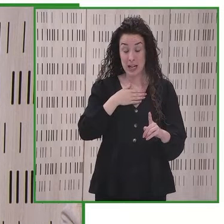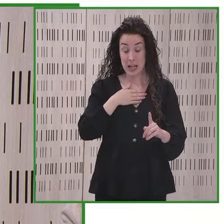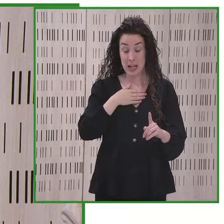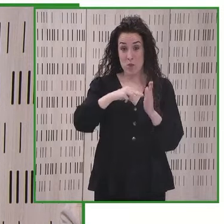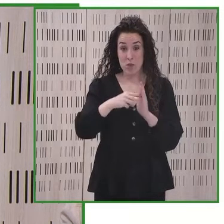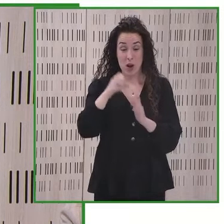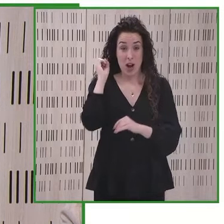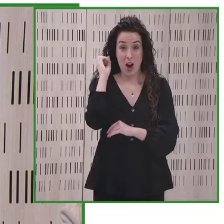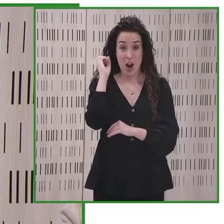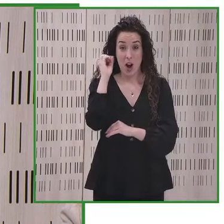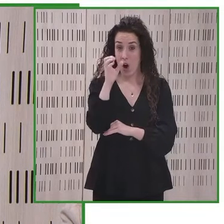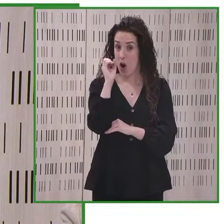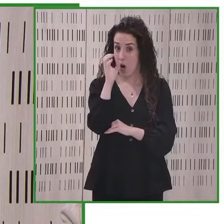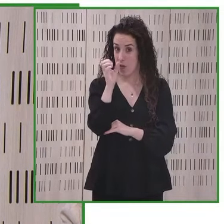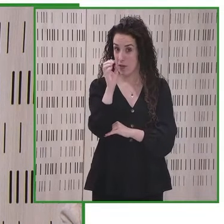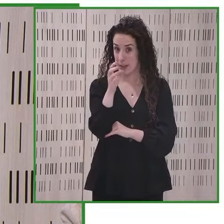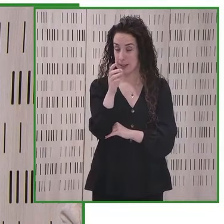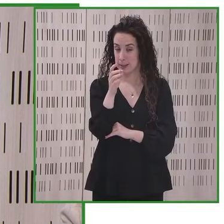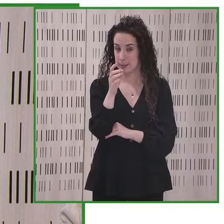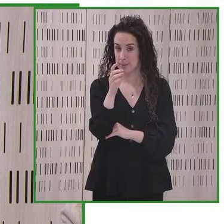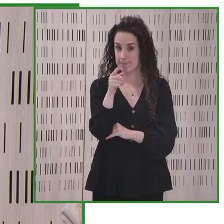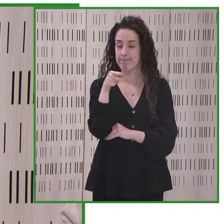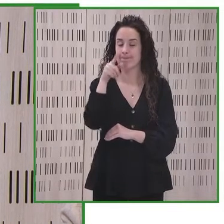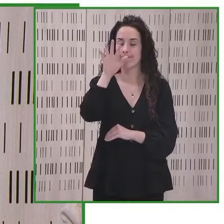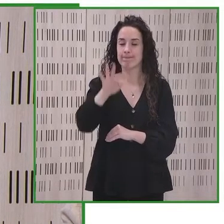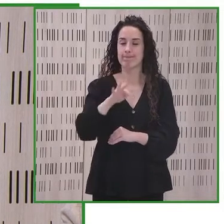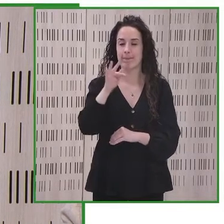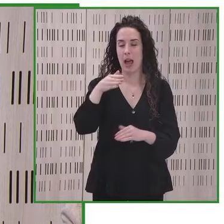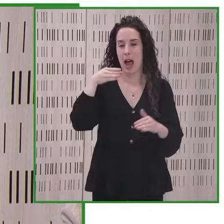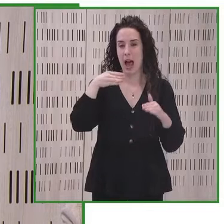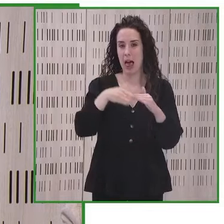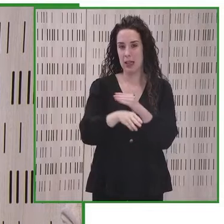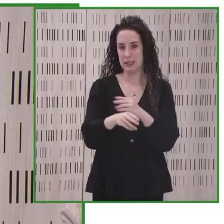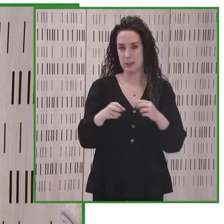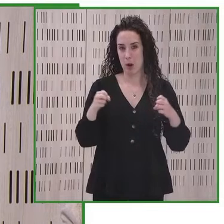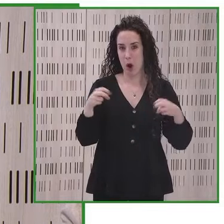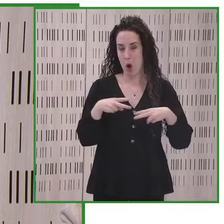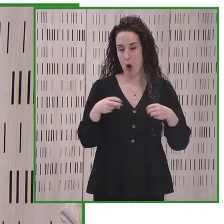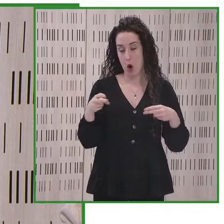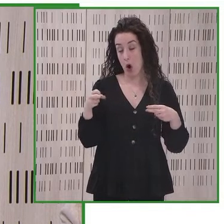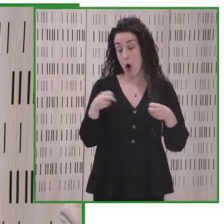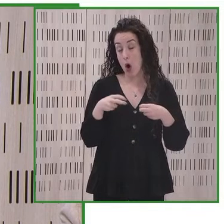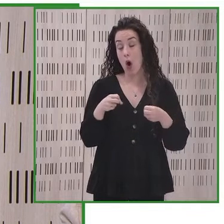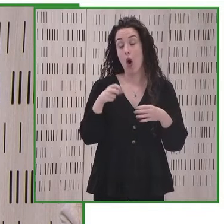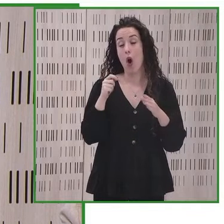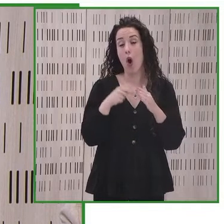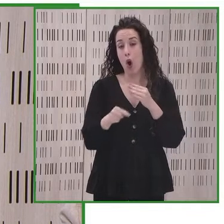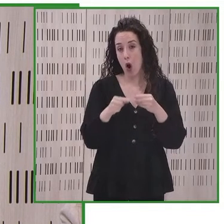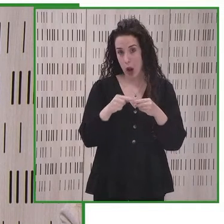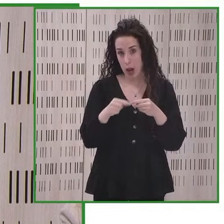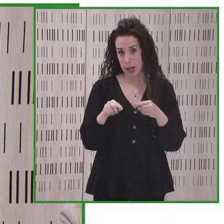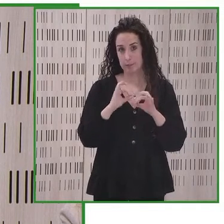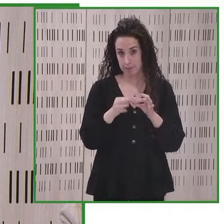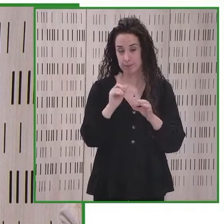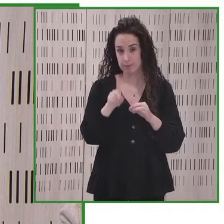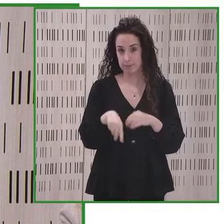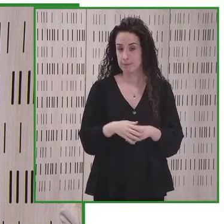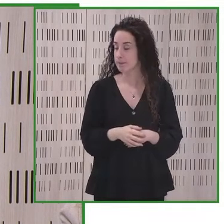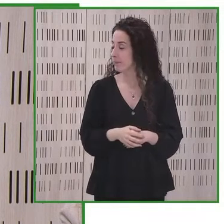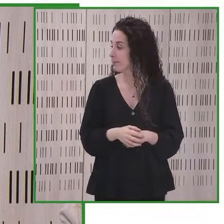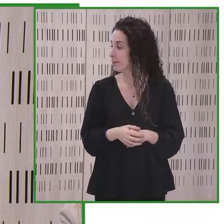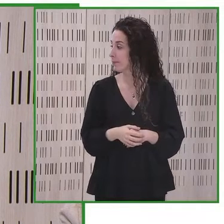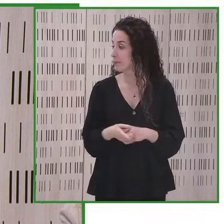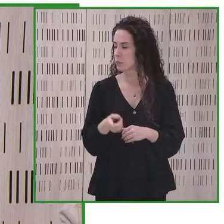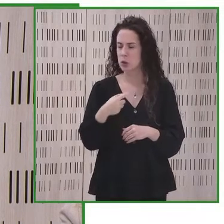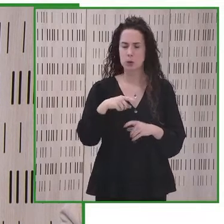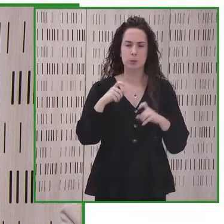misión de nosotros y para garantizar también que esta conferencia sea accesible a todos